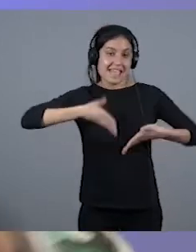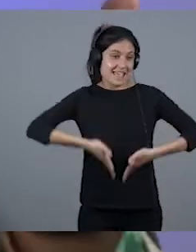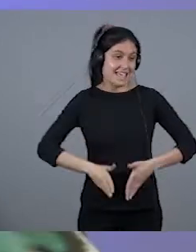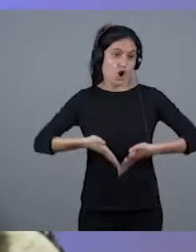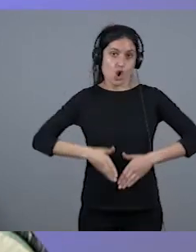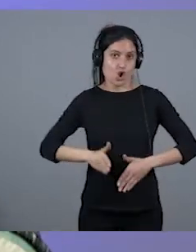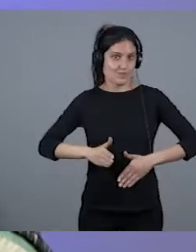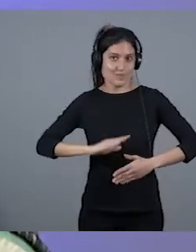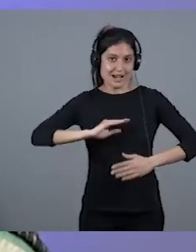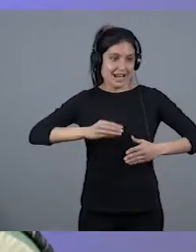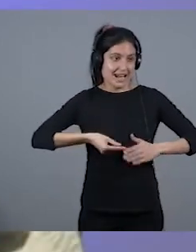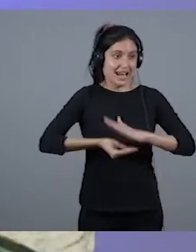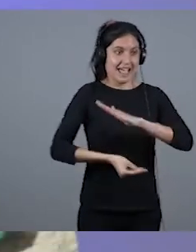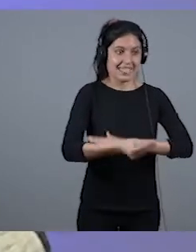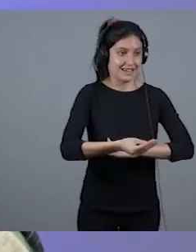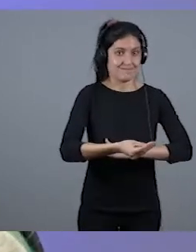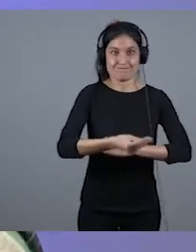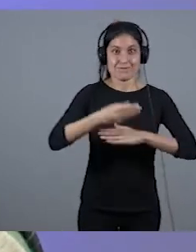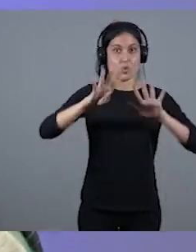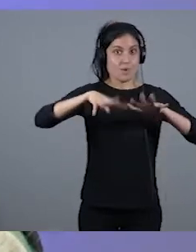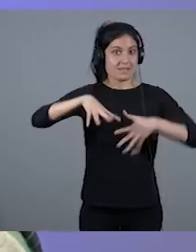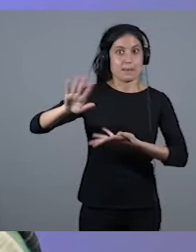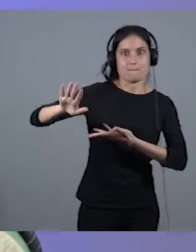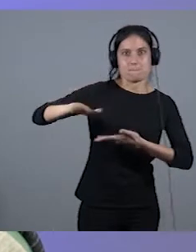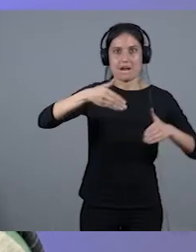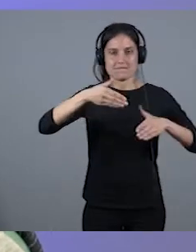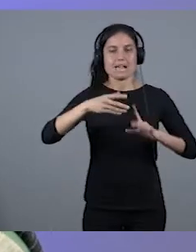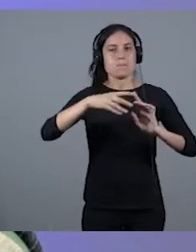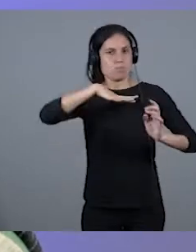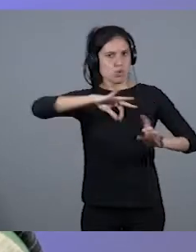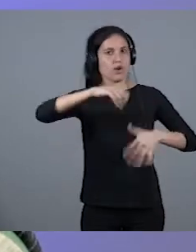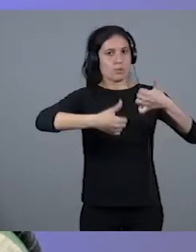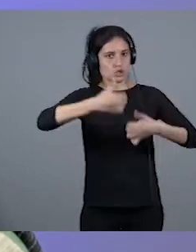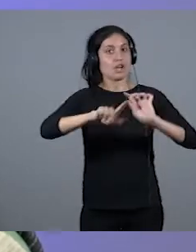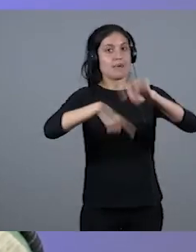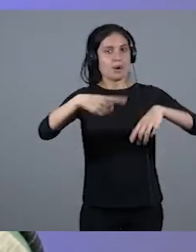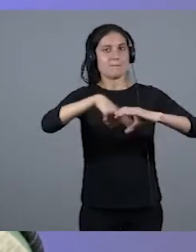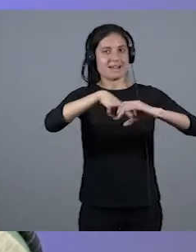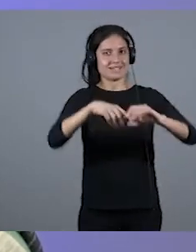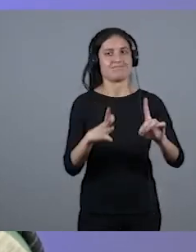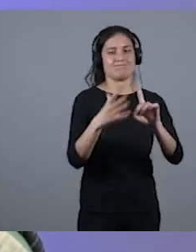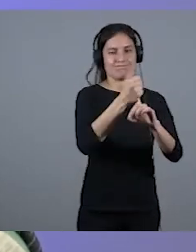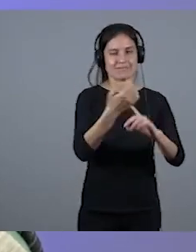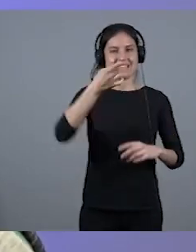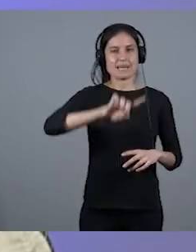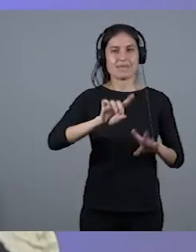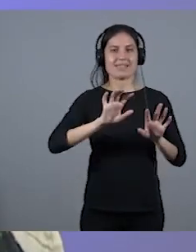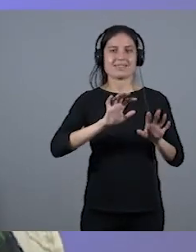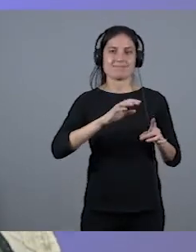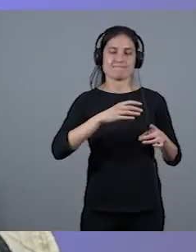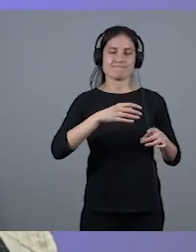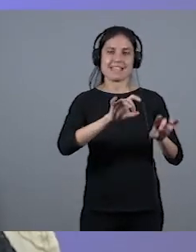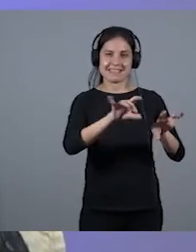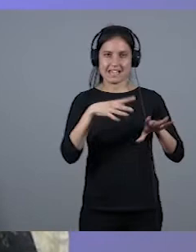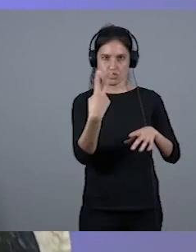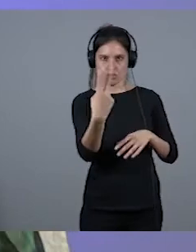permitió hacer las oposiciones y sacar la plaza. luego hubo dos detalles que quiero que se sepan, que te marcan, ¿no? Que era lo